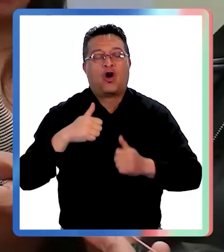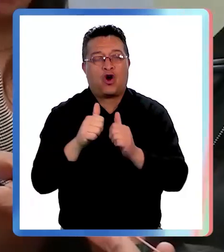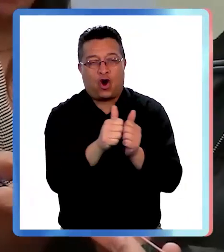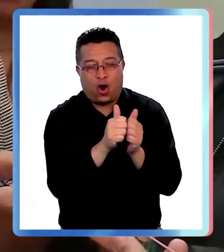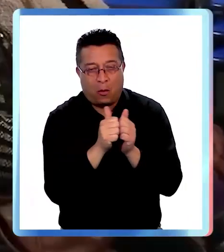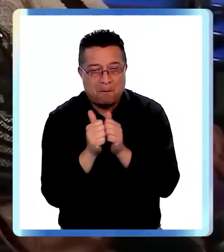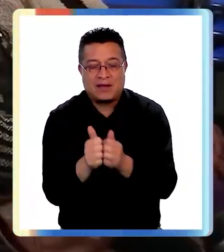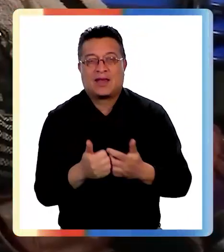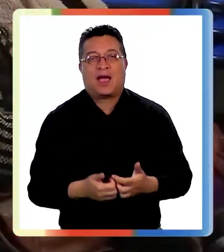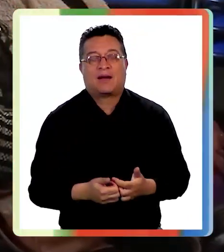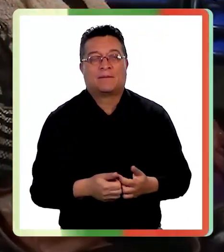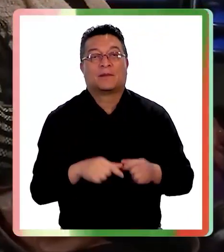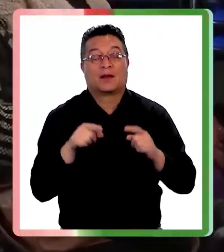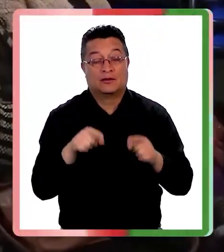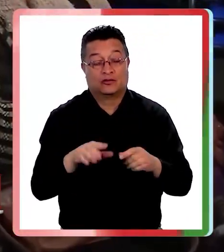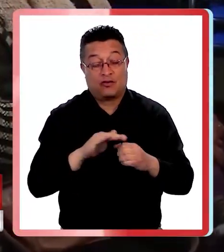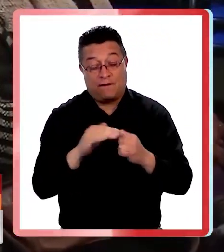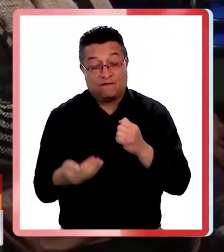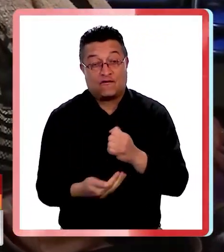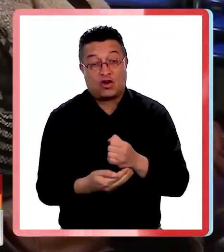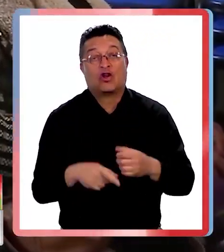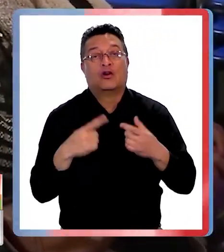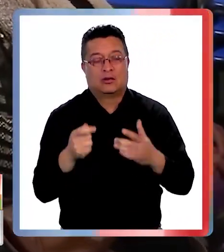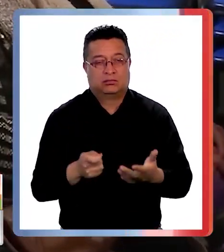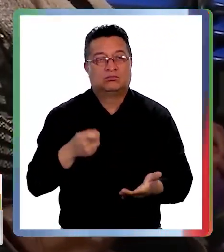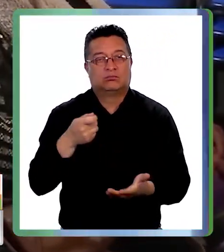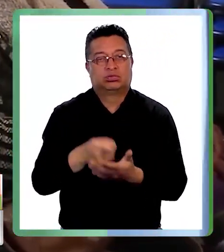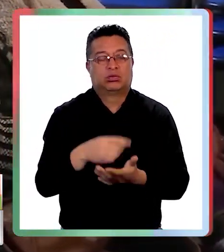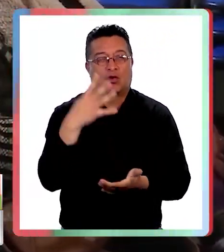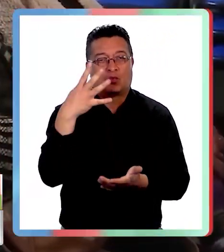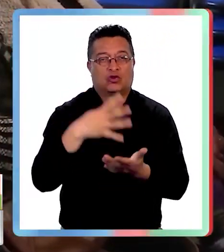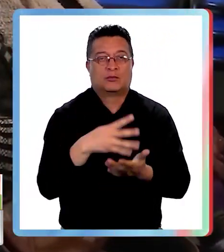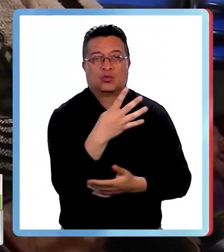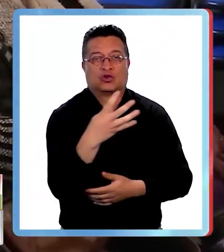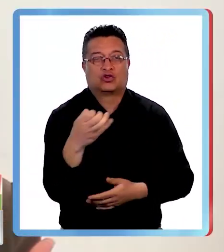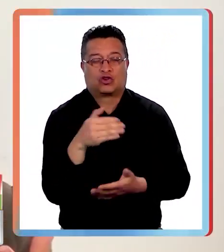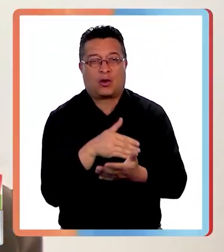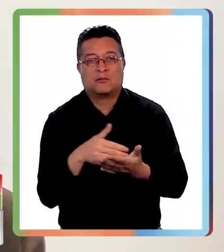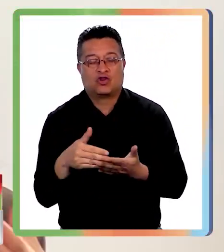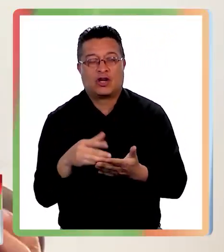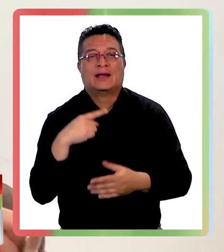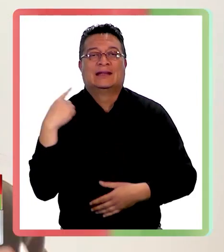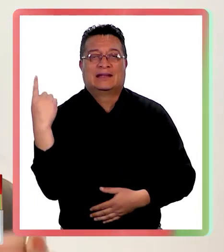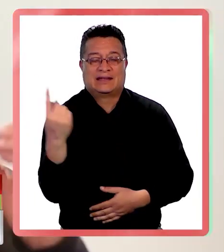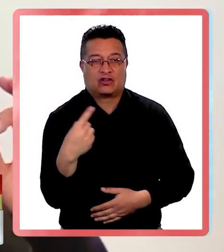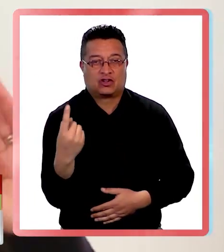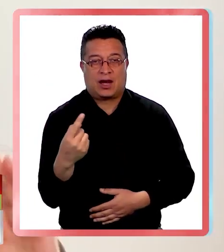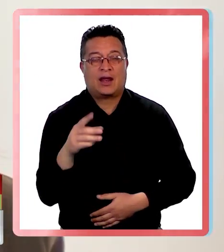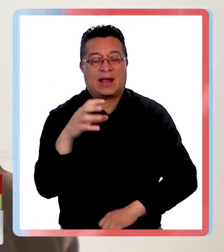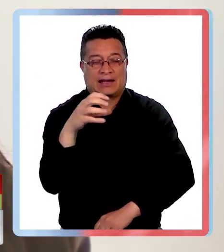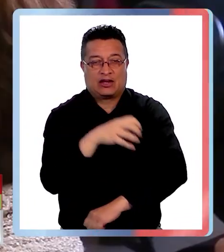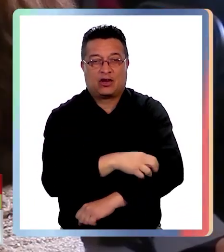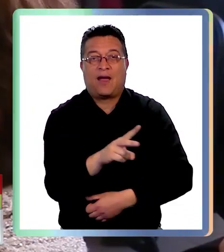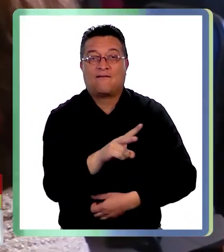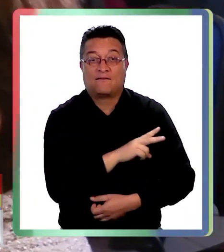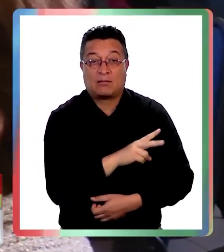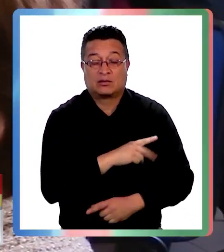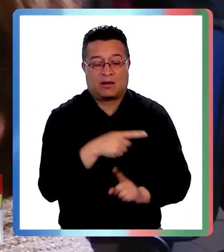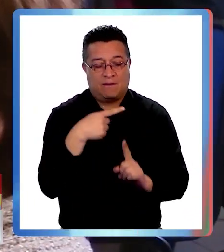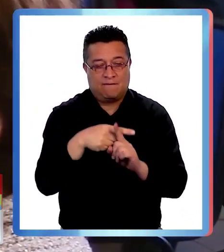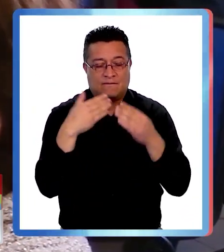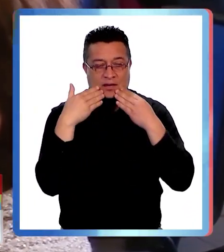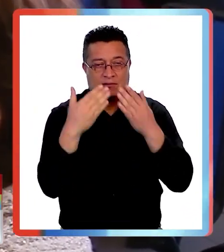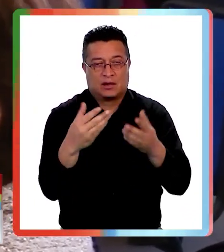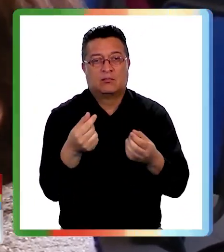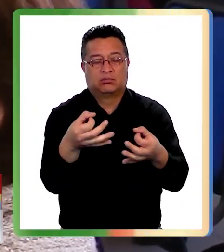de compañía. Esta versión del fondo contempla una asignación de 4.400 millones a nivel nacional. Siendo la región de Valparaíso